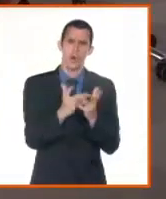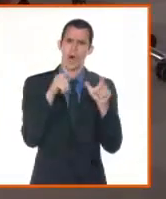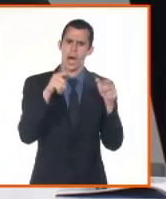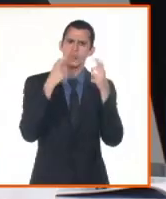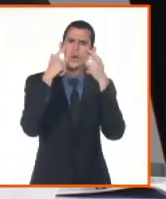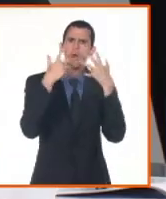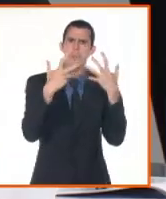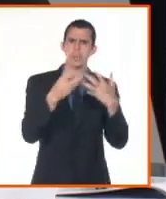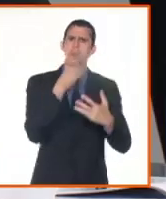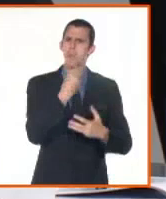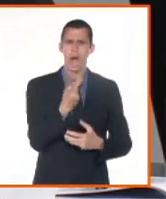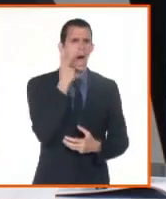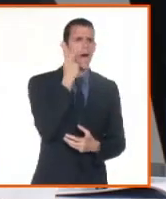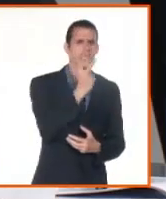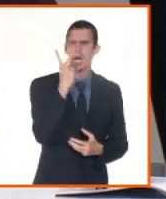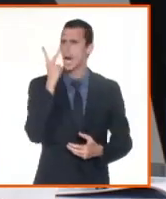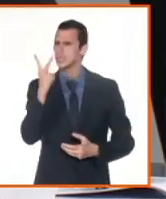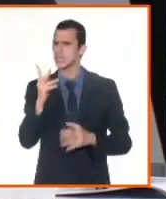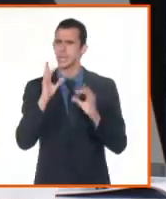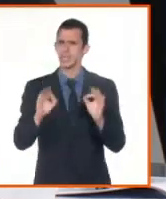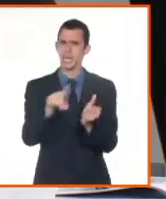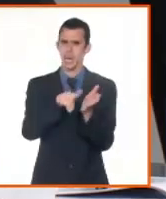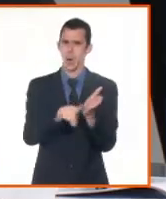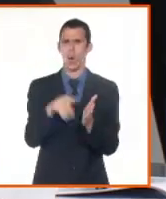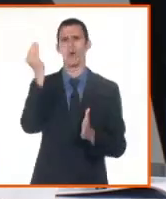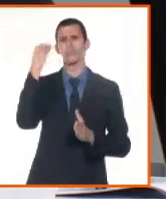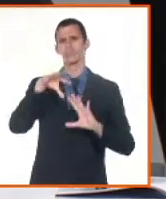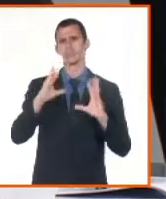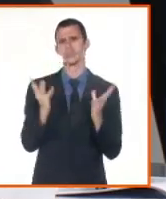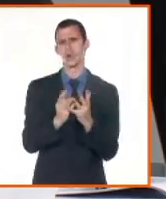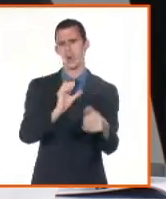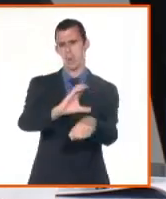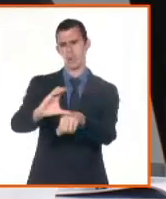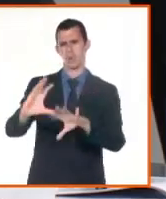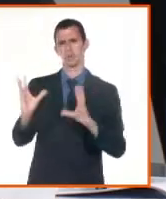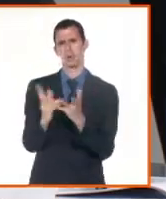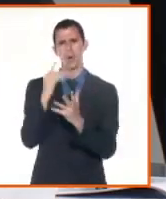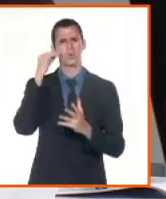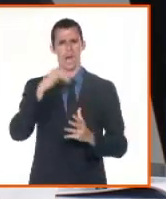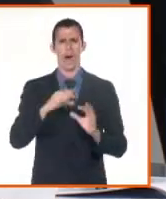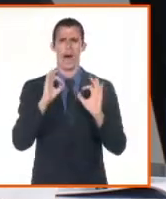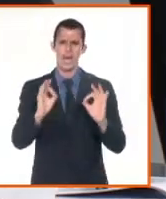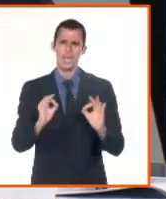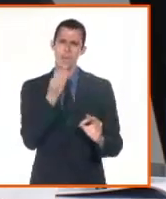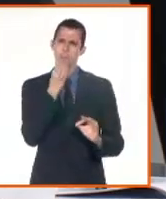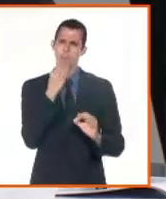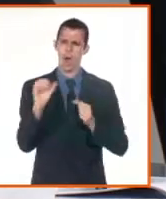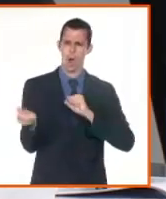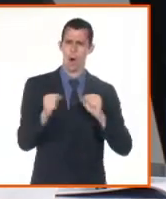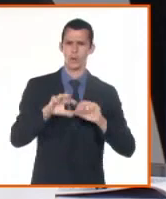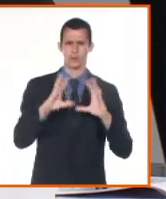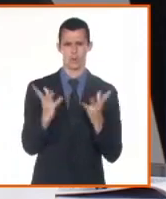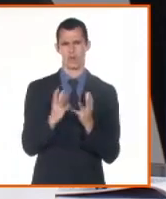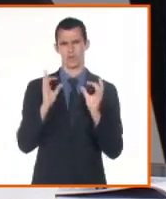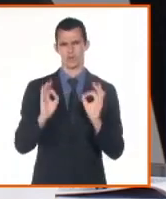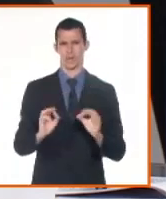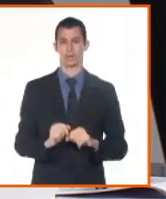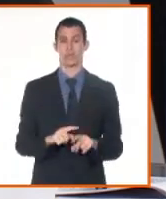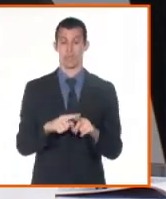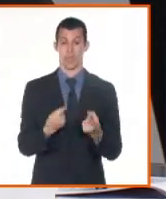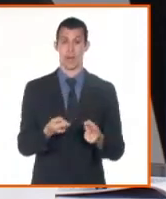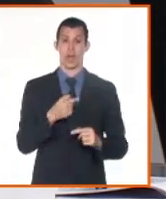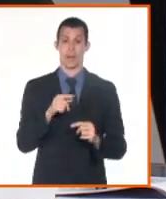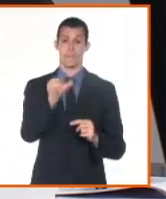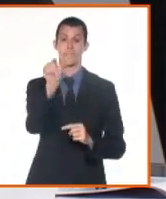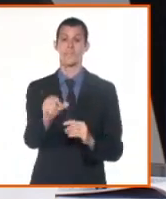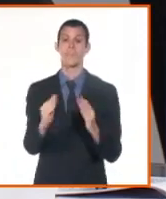inmobiliario. No solo a la persona natural le es válido tener esa inscripción, sino también a las